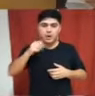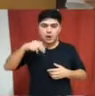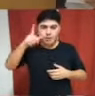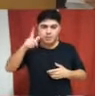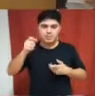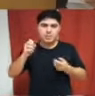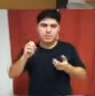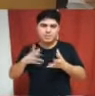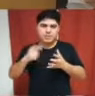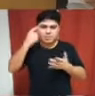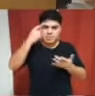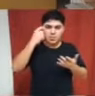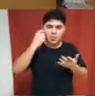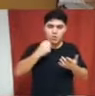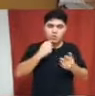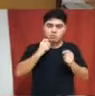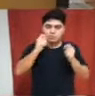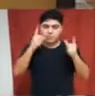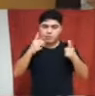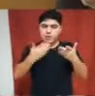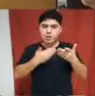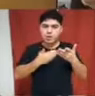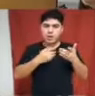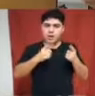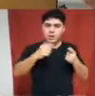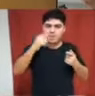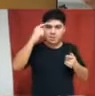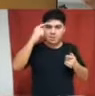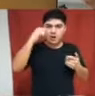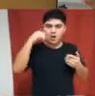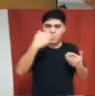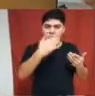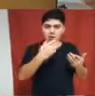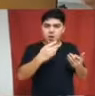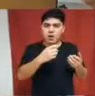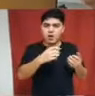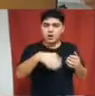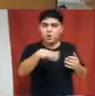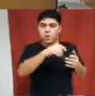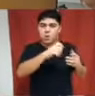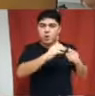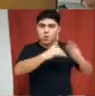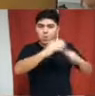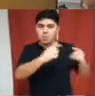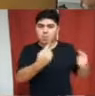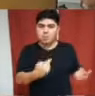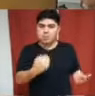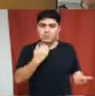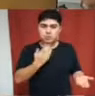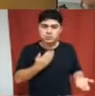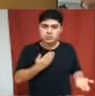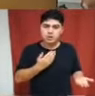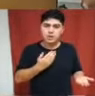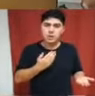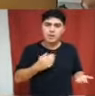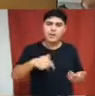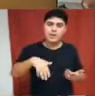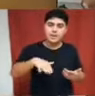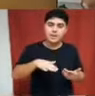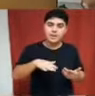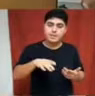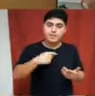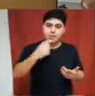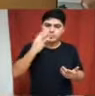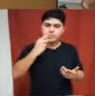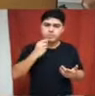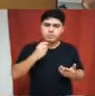la ciudad. Creo que como representantes del pueblo merecemos conocer qué horas y con